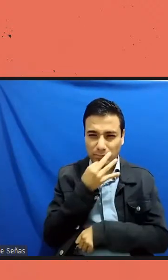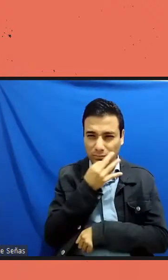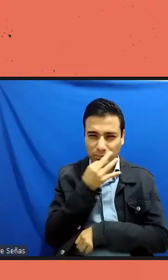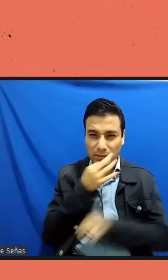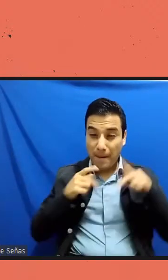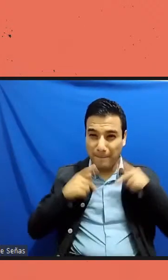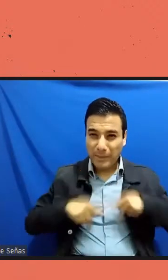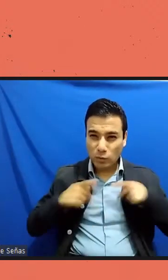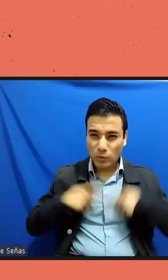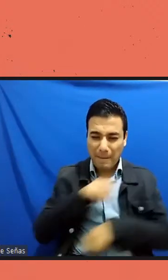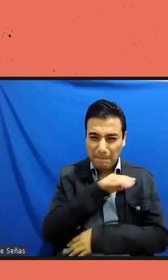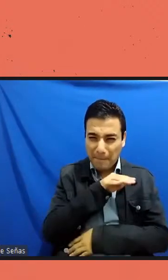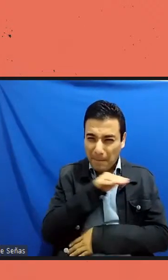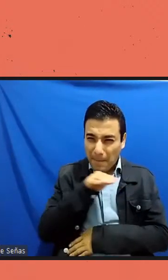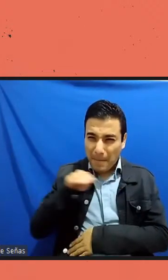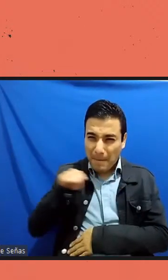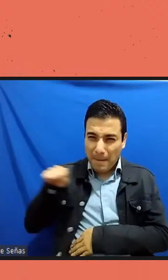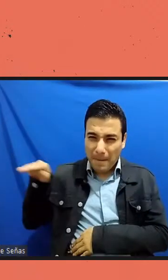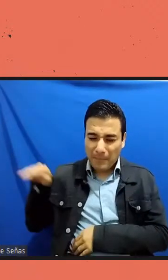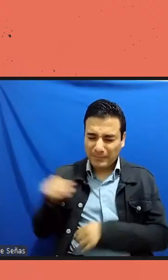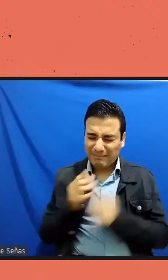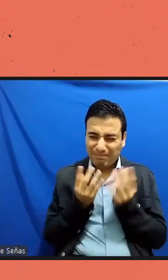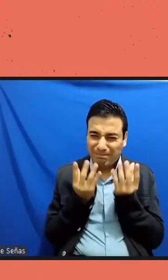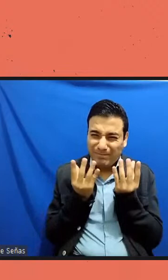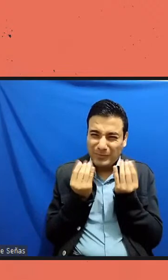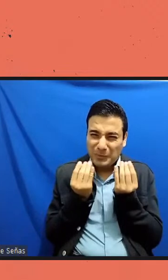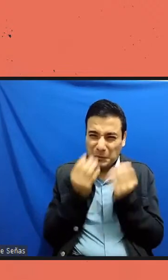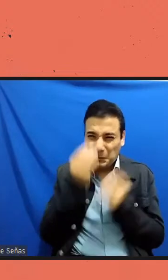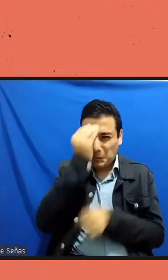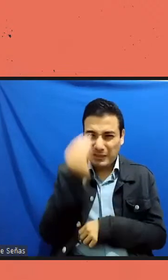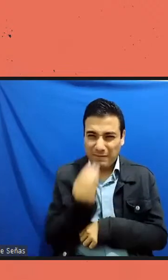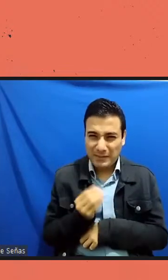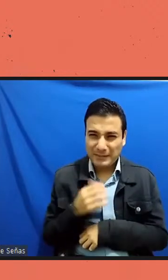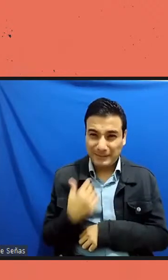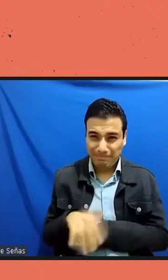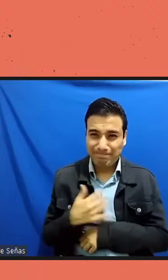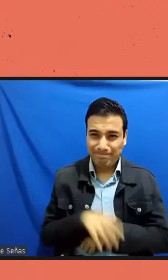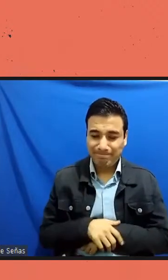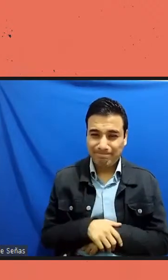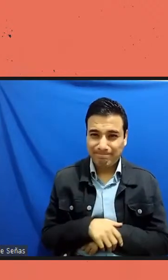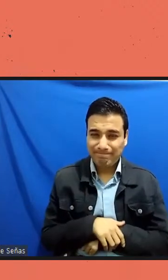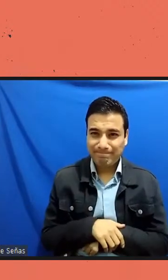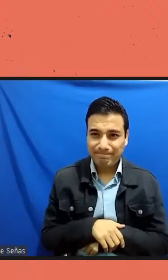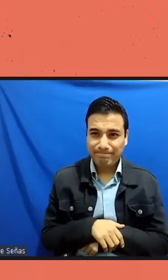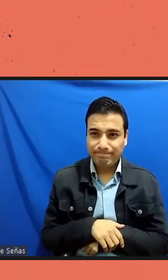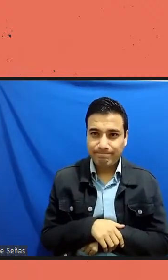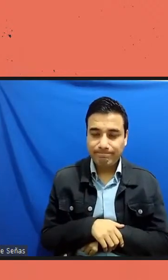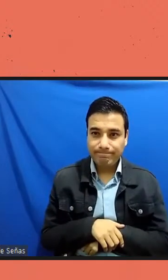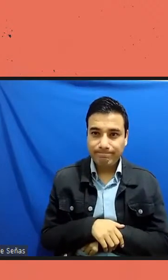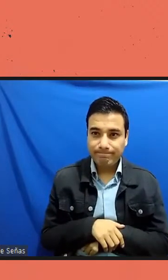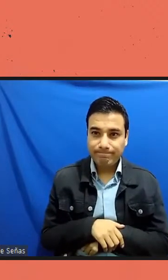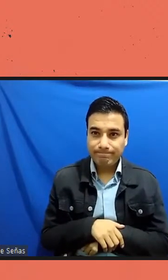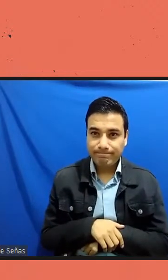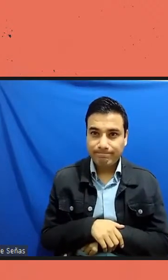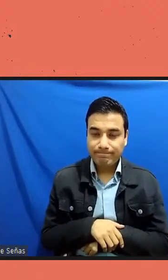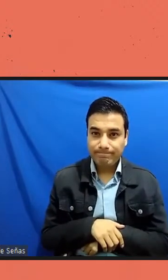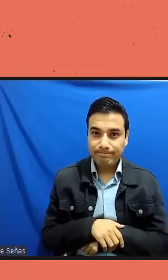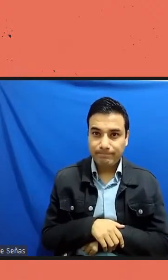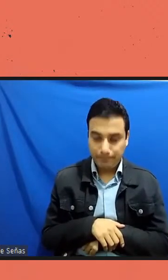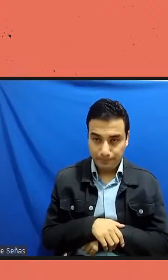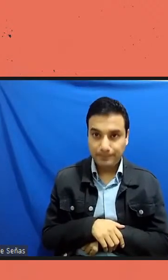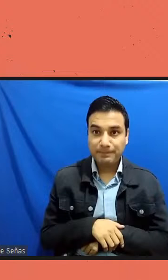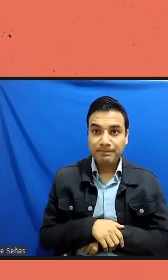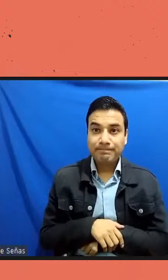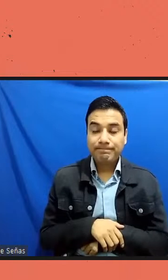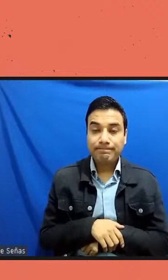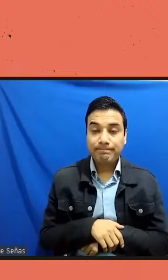como simbólico más terribles de la modernidad. Dos. Aunque me parece